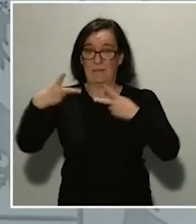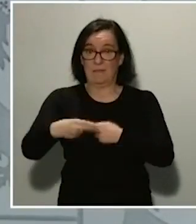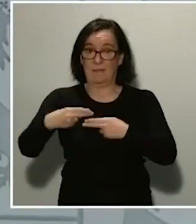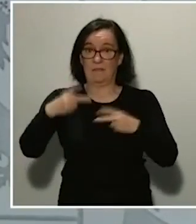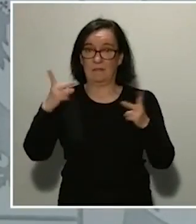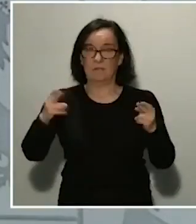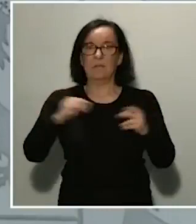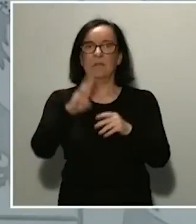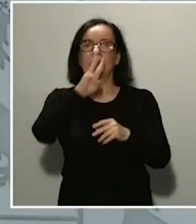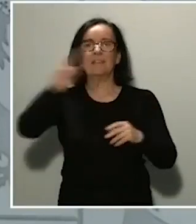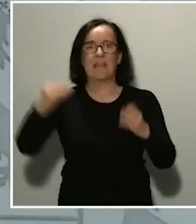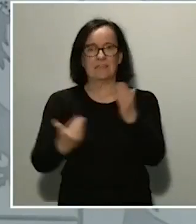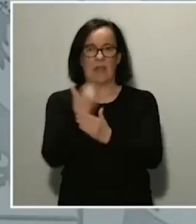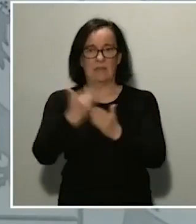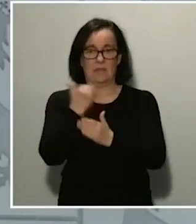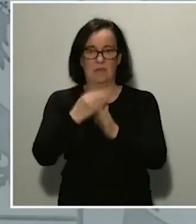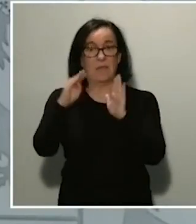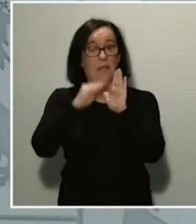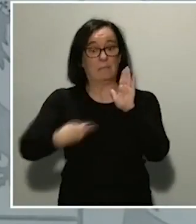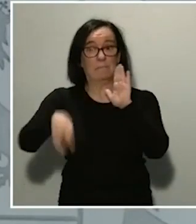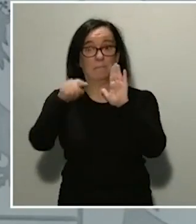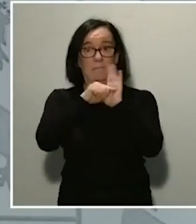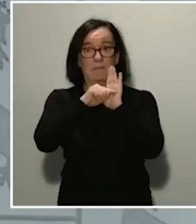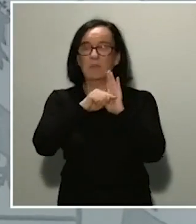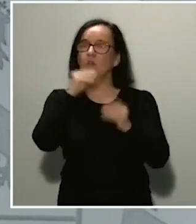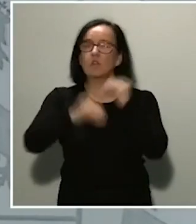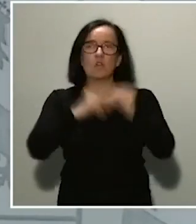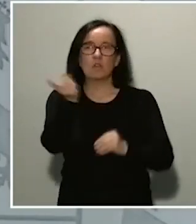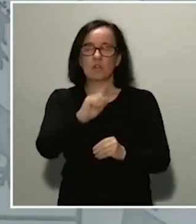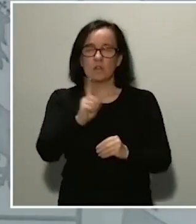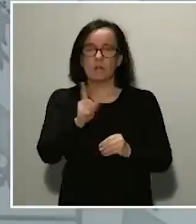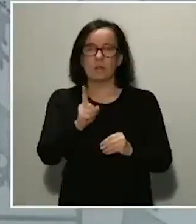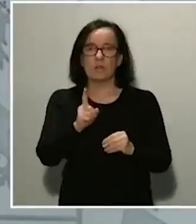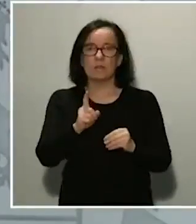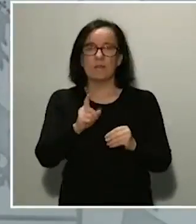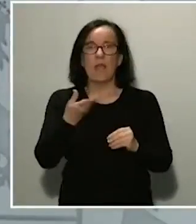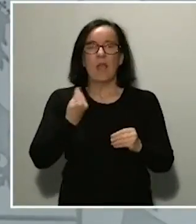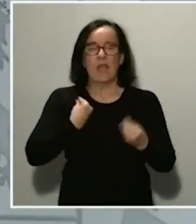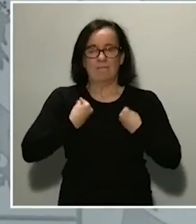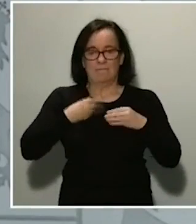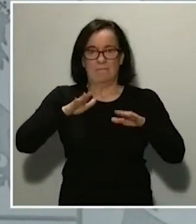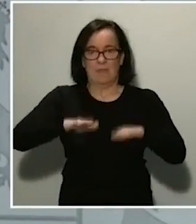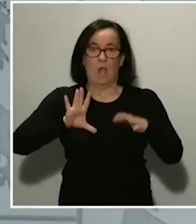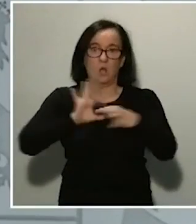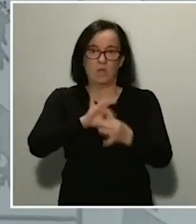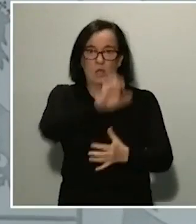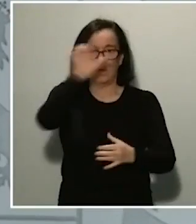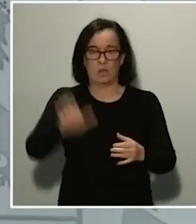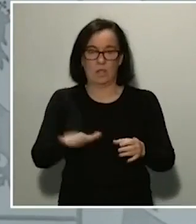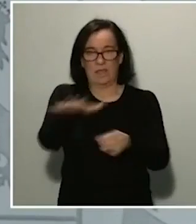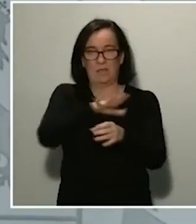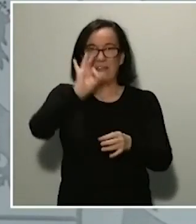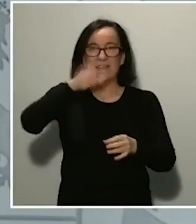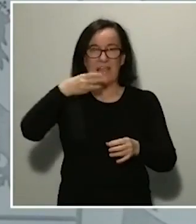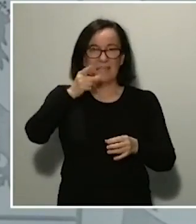30 días. Esta medida no se aplicará a los residentes en la Unión Europea y en el espacio Schengen, que se